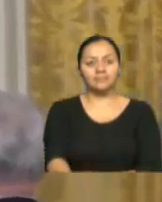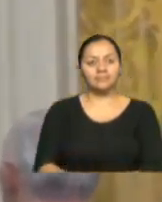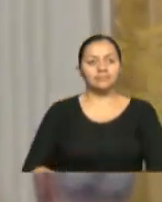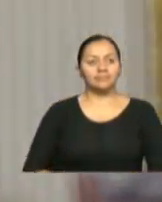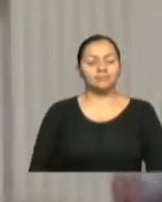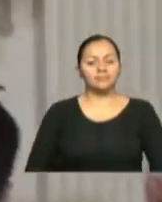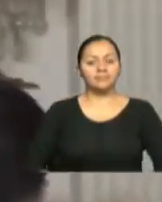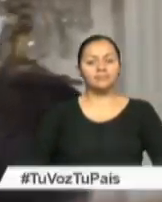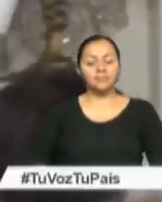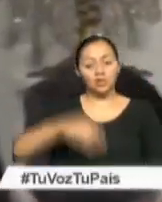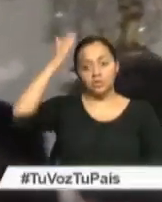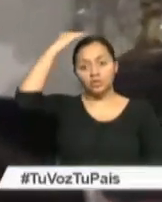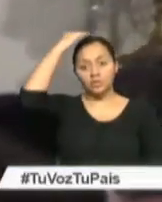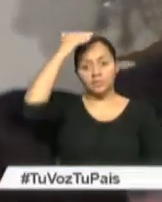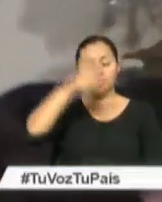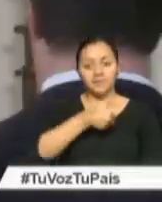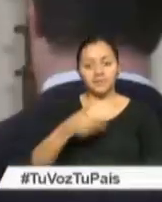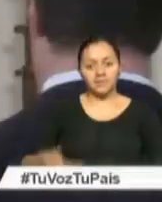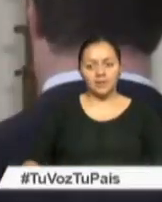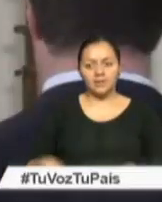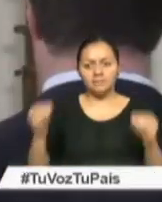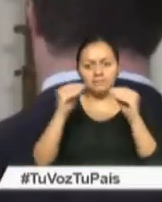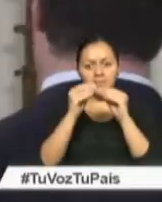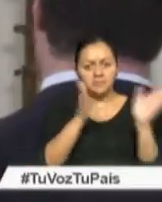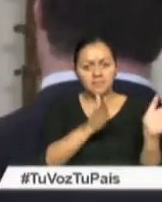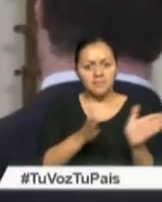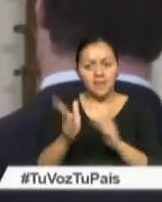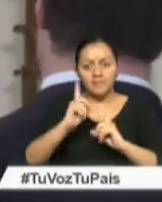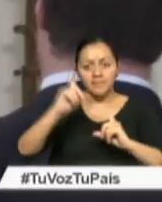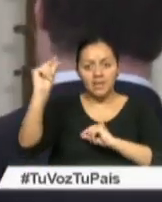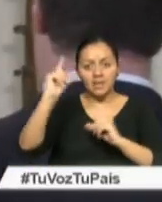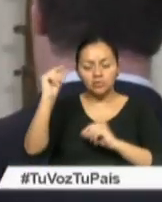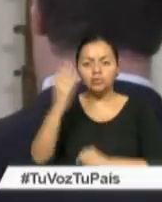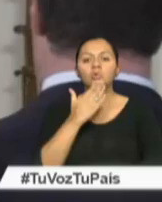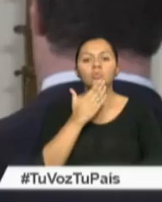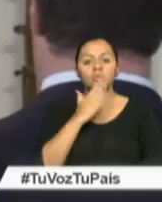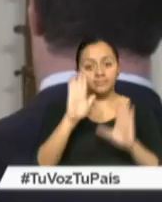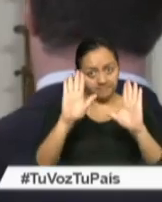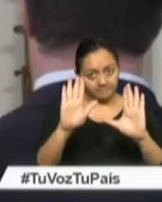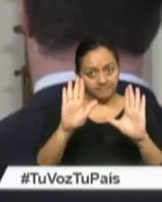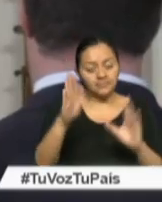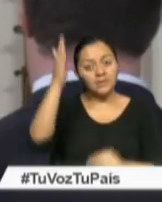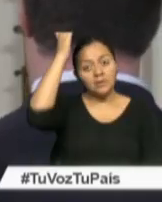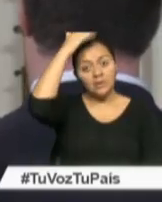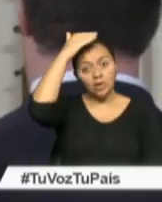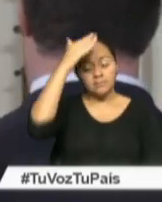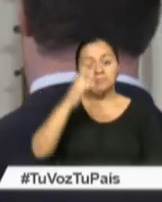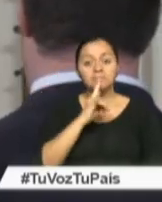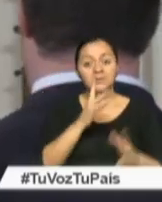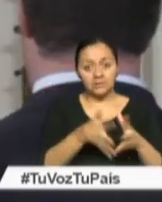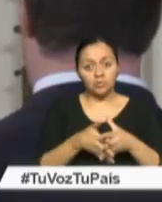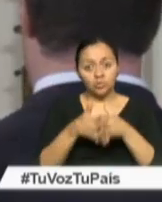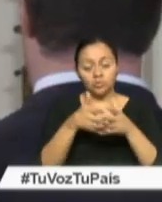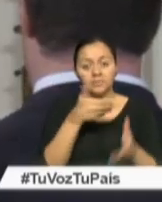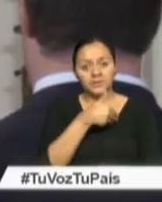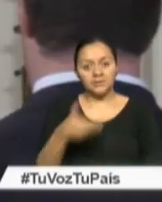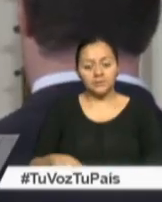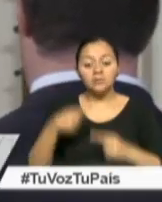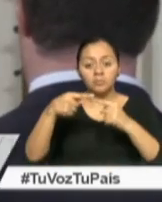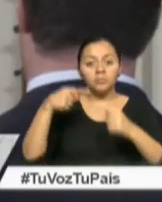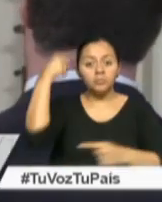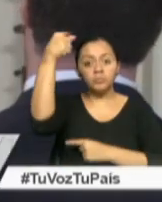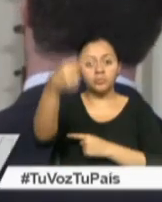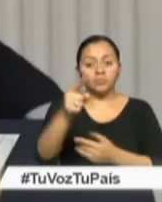Donald Trump reforzará su política migratoria El presidente de Estados Unidos Adelantó el jueves que la próxima semana Emitirá un nuevo